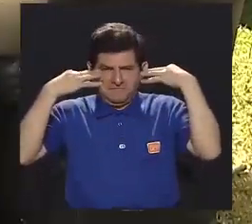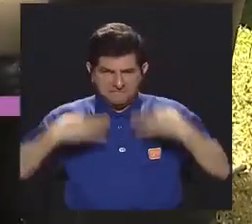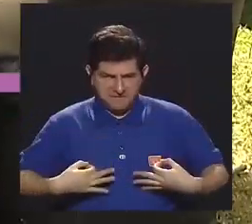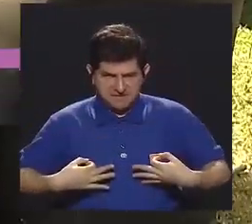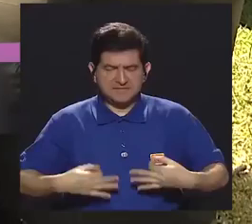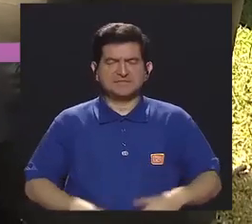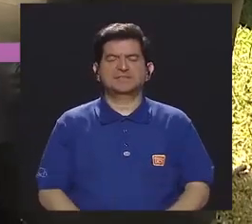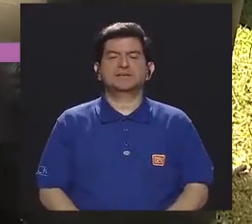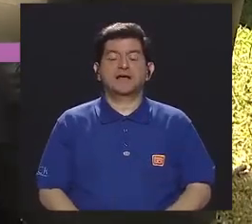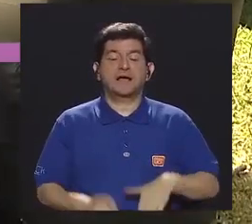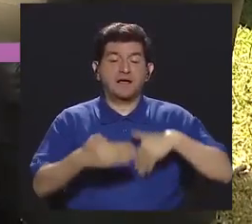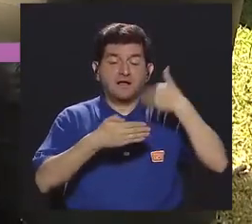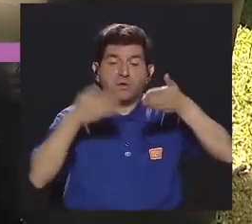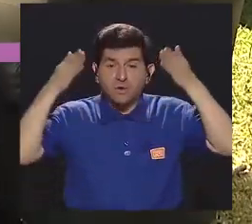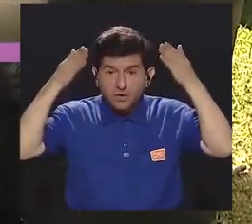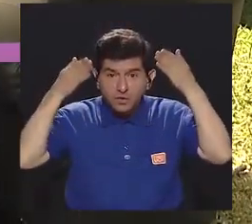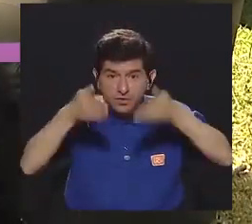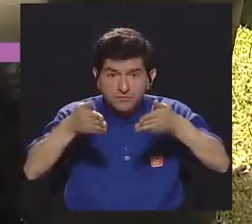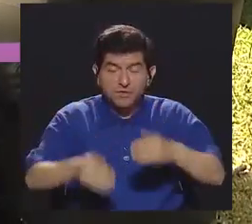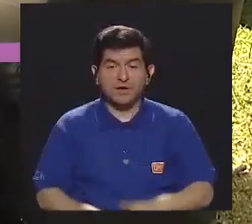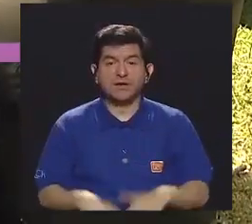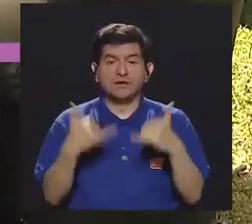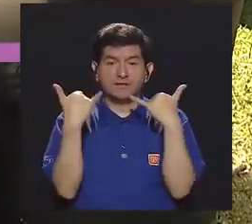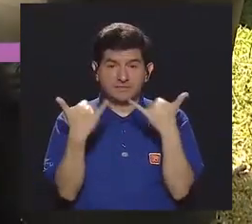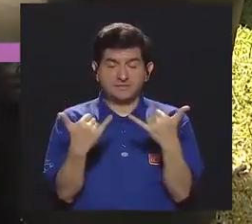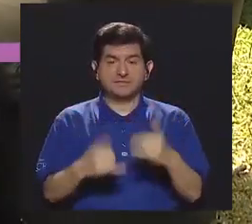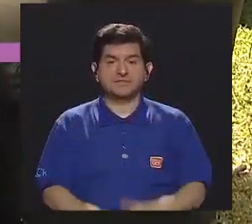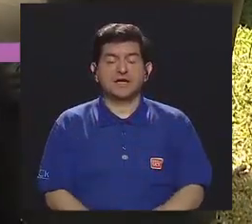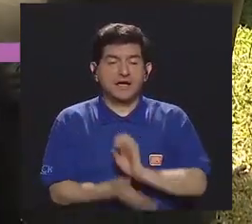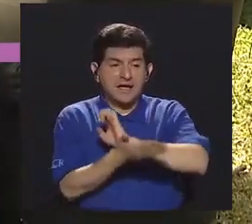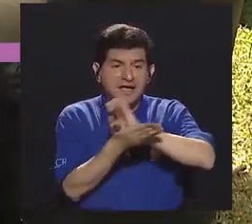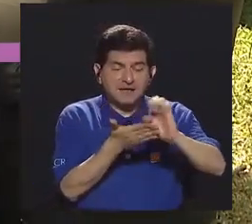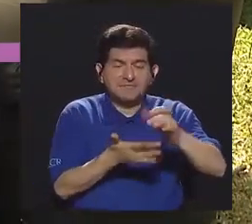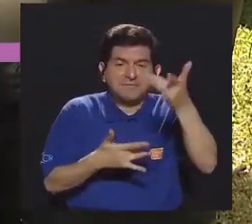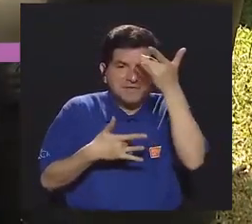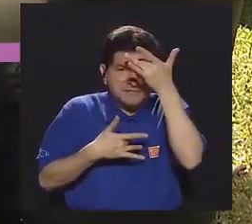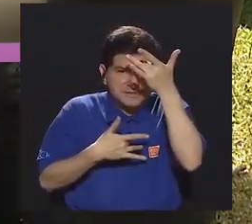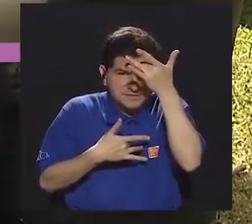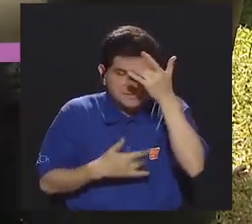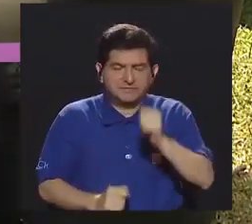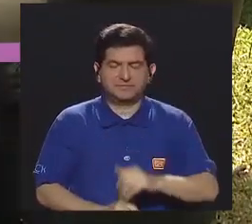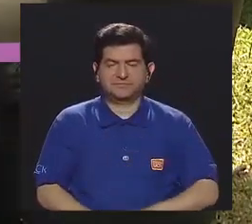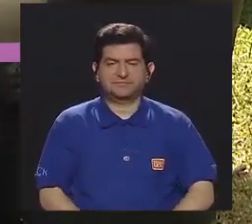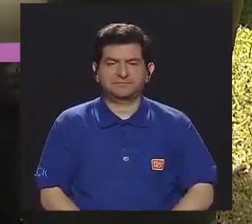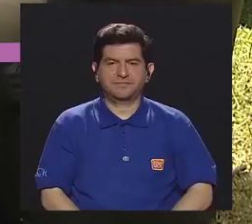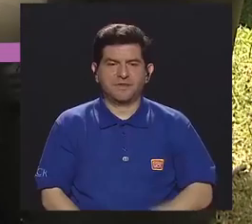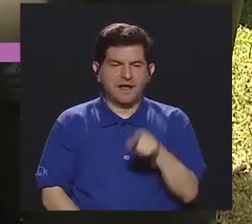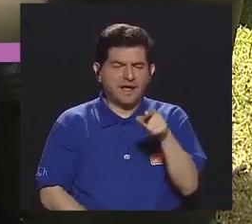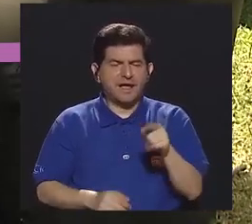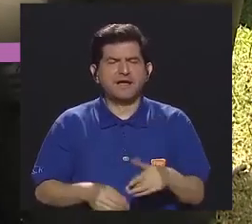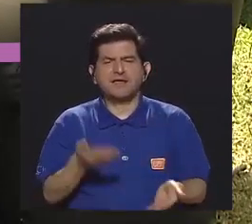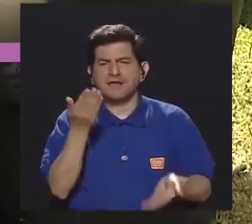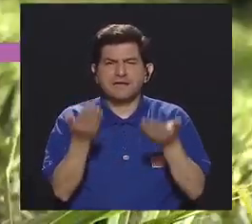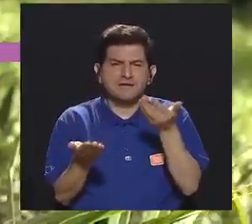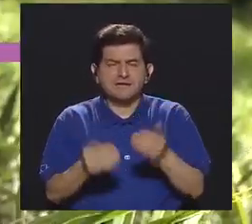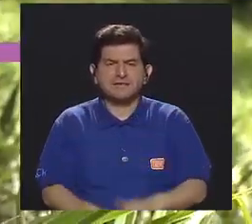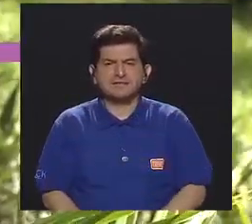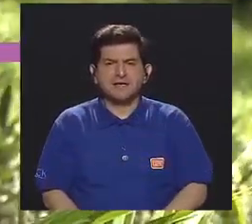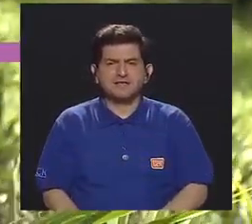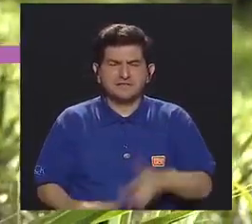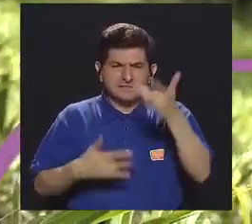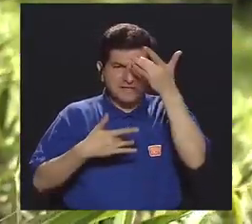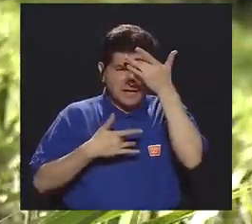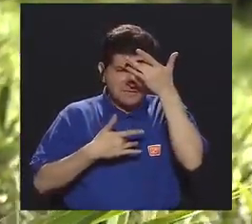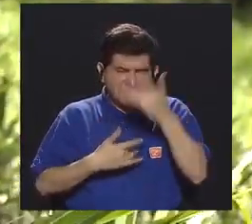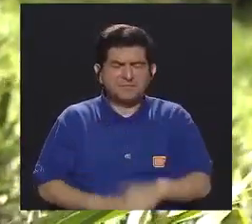física, exactamente. Después nos enfocábamos específicamente en lo que era prevención de la enfermedad y ahí nos focalizábamos